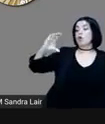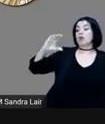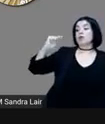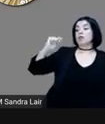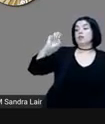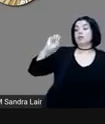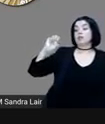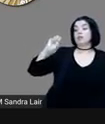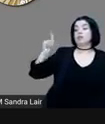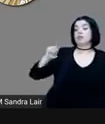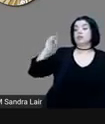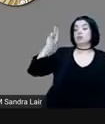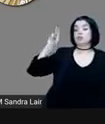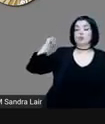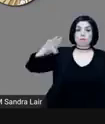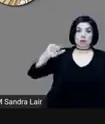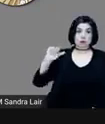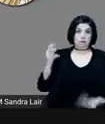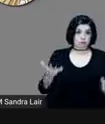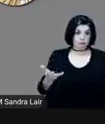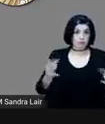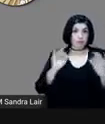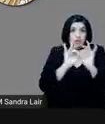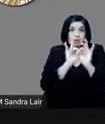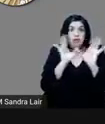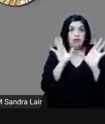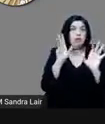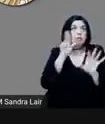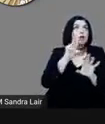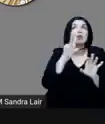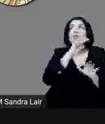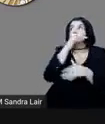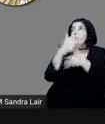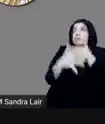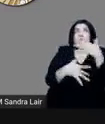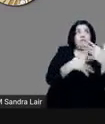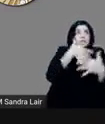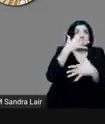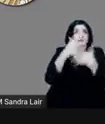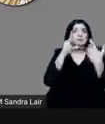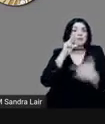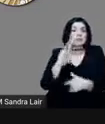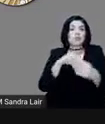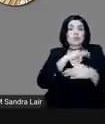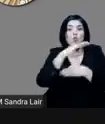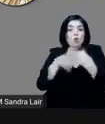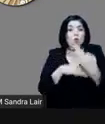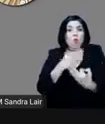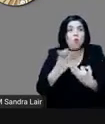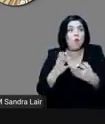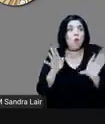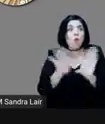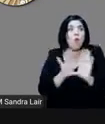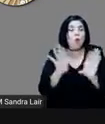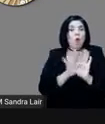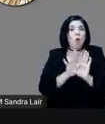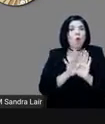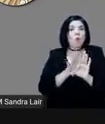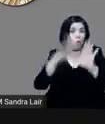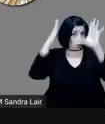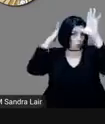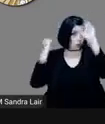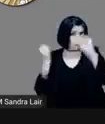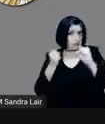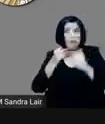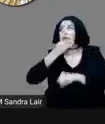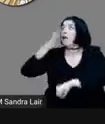momento dado, viendo el agobio en que están sus tropas, Cortés le pide al Tlatuani,